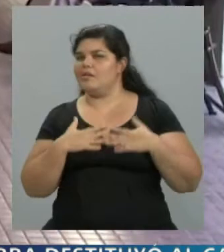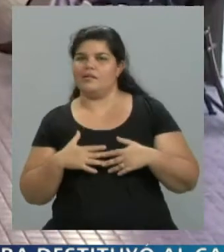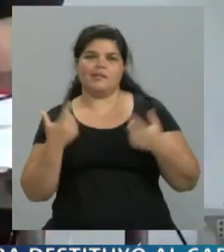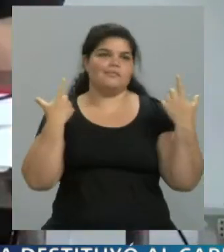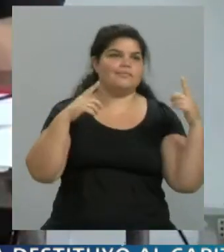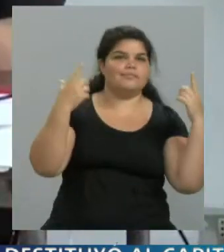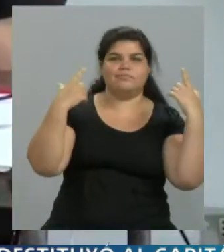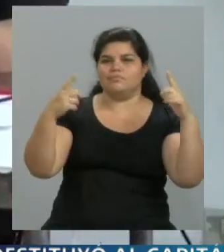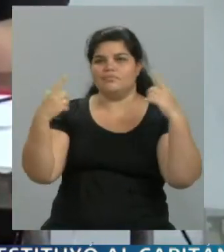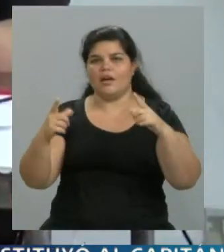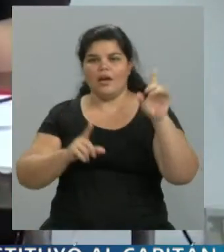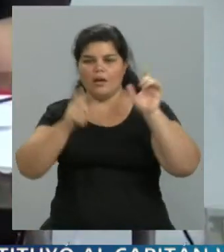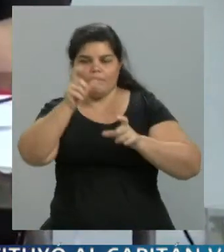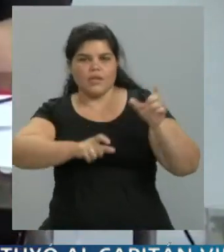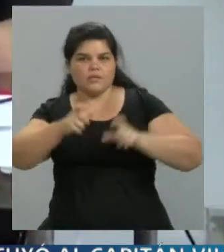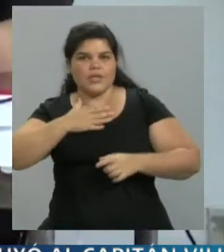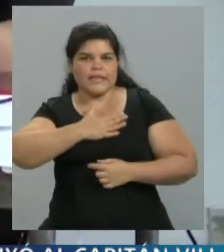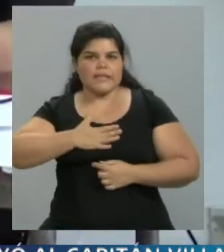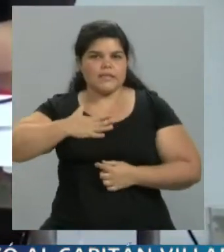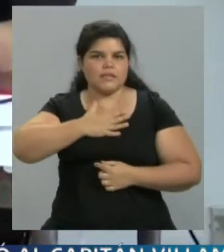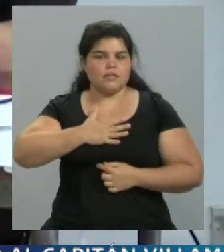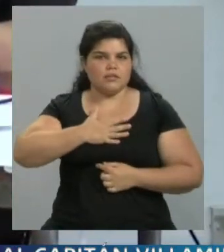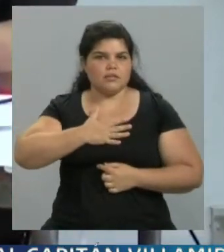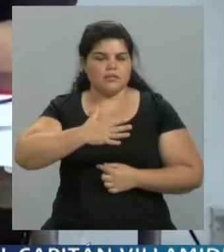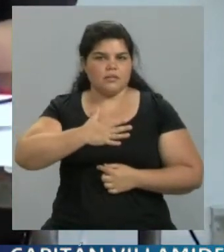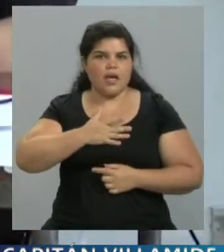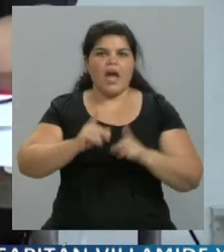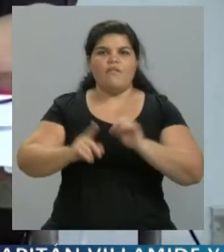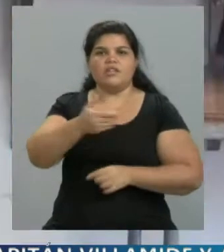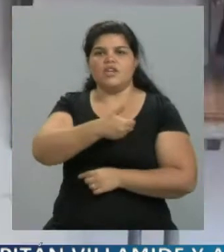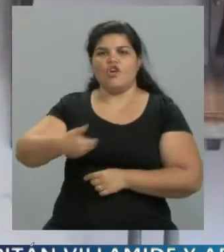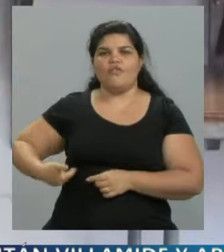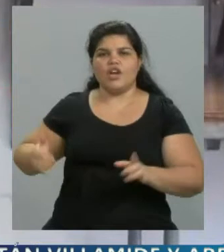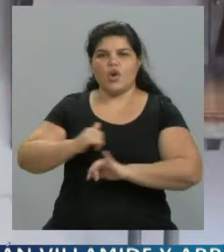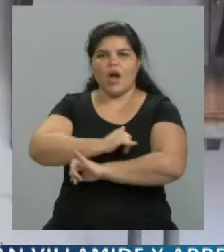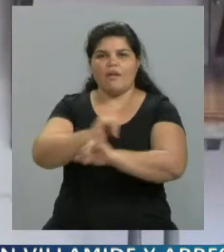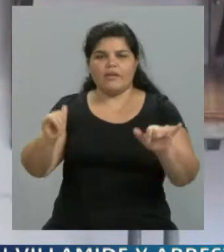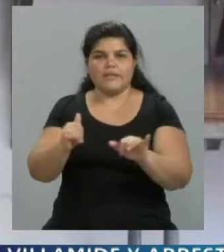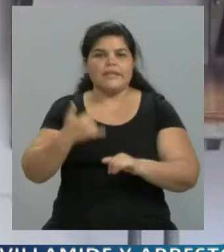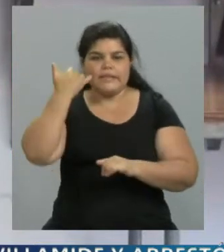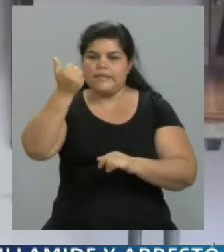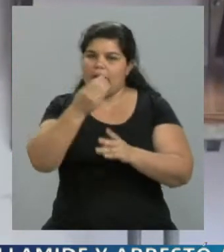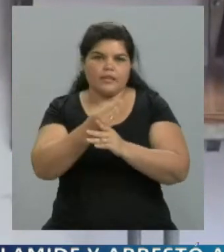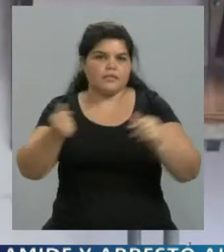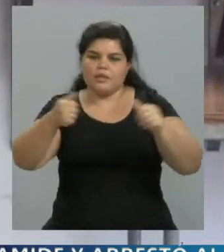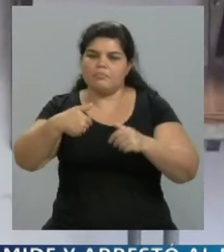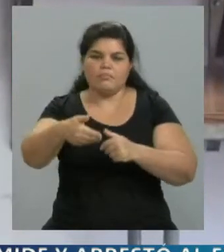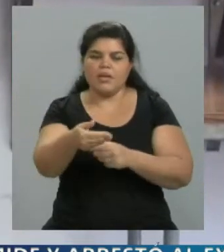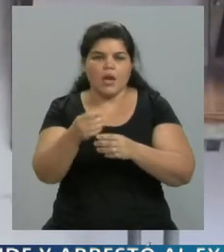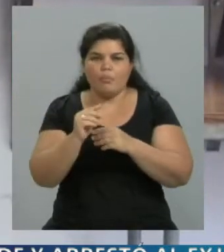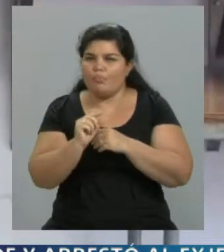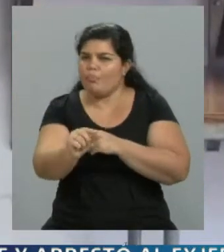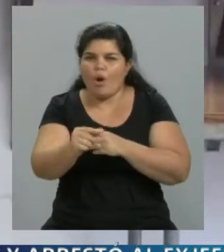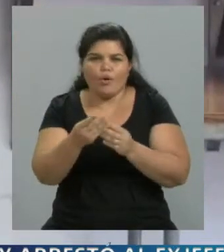que, bueno, ya vienen los mensajes, muchas veces el gobierno han sido, ya vemos la luz al final del túnel, estamos